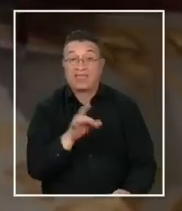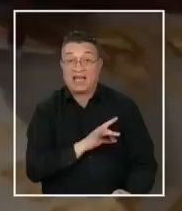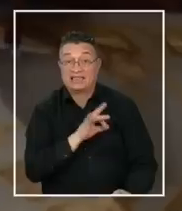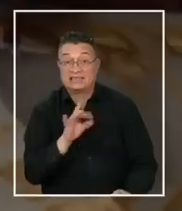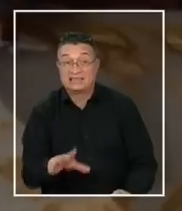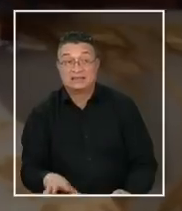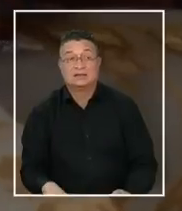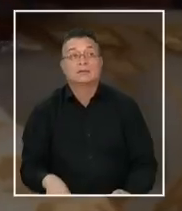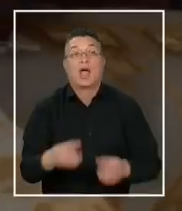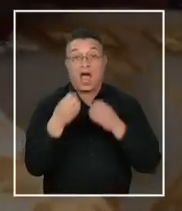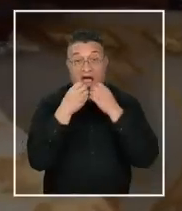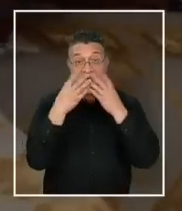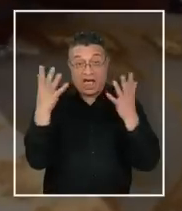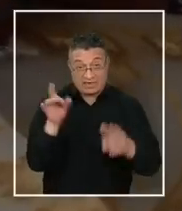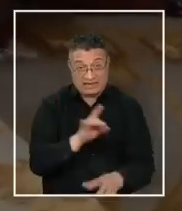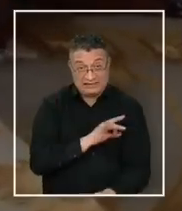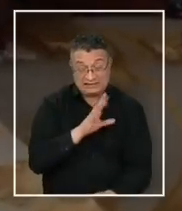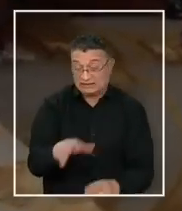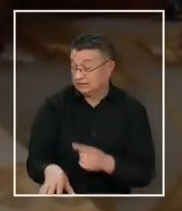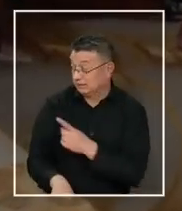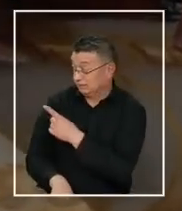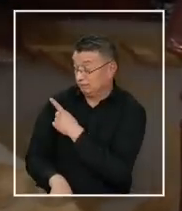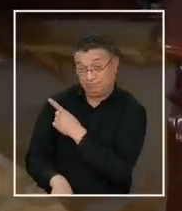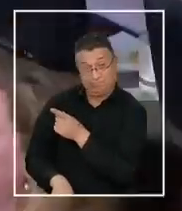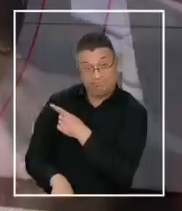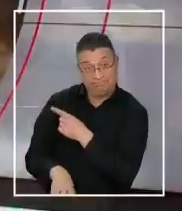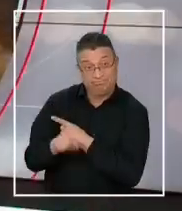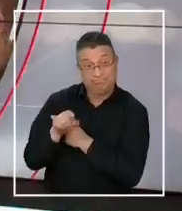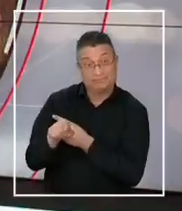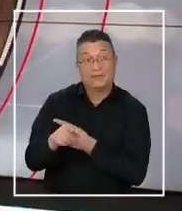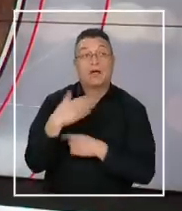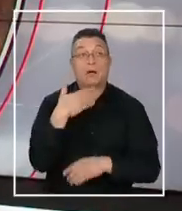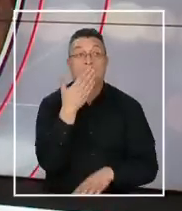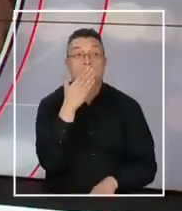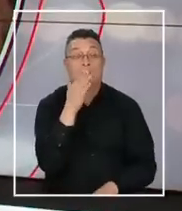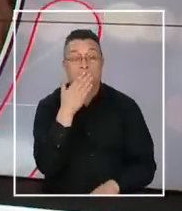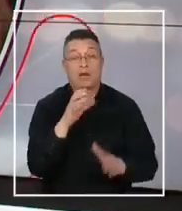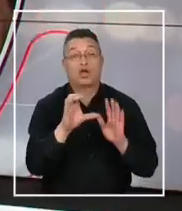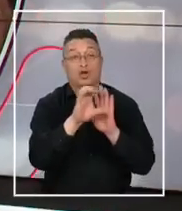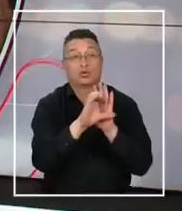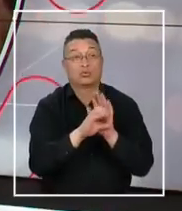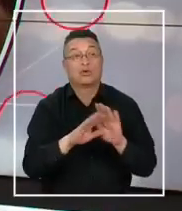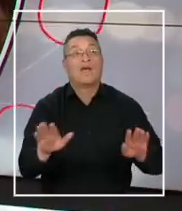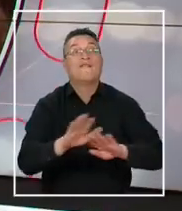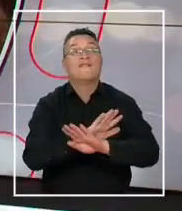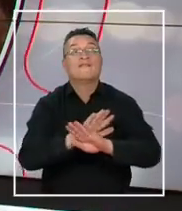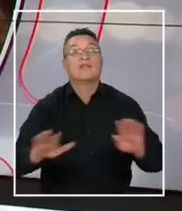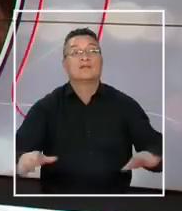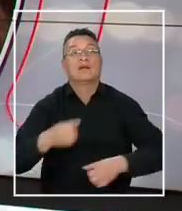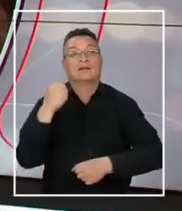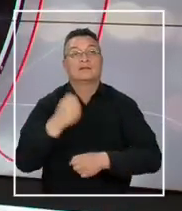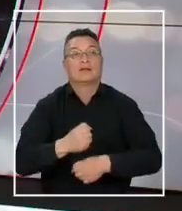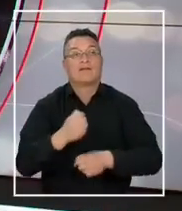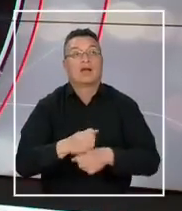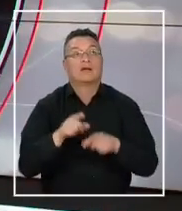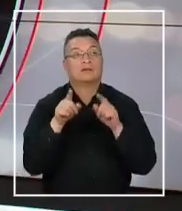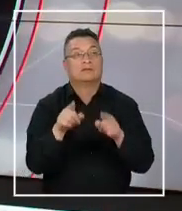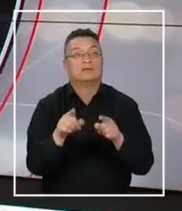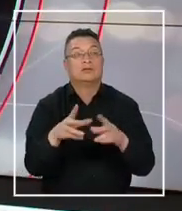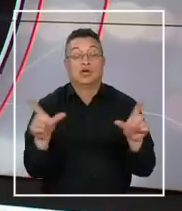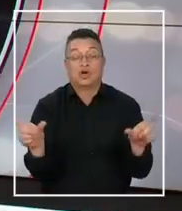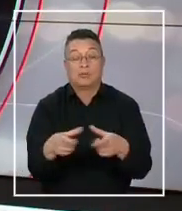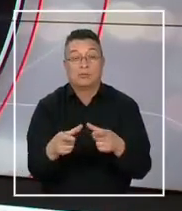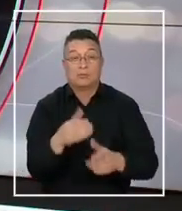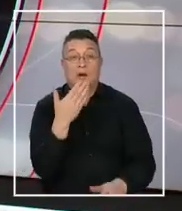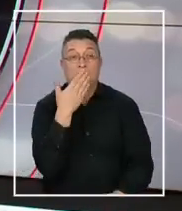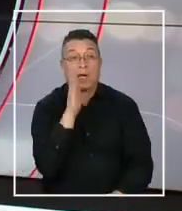Cantando el himno nacional, los expertos del proceso constituyente concluyeron su labor. Estas son las imágenes. Claro, la comisión